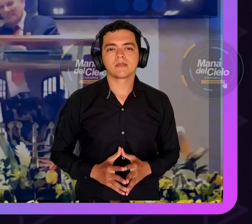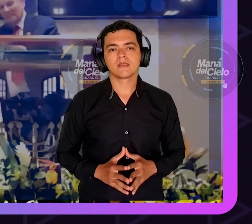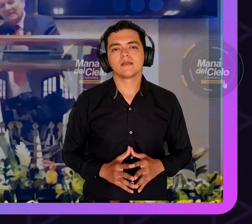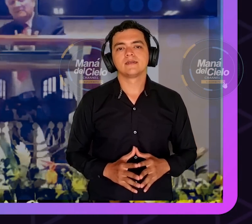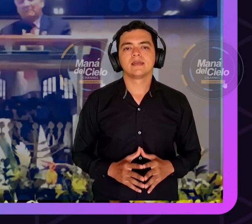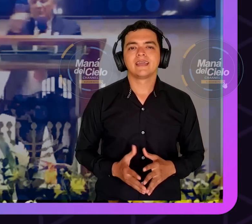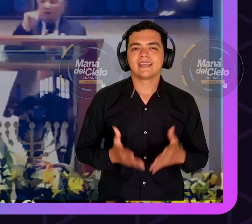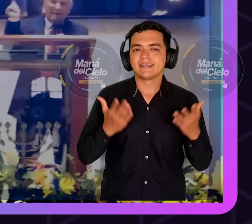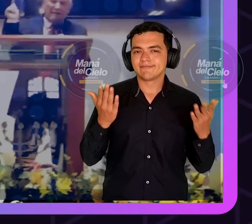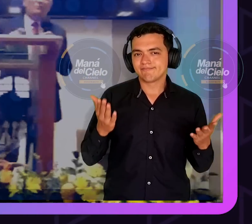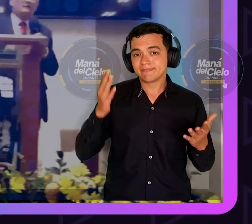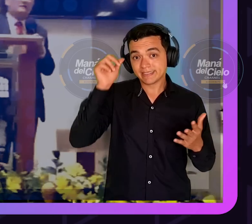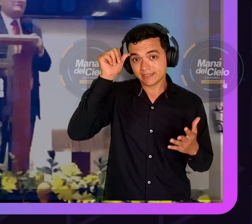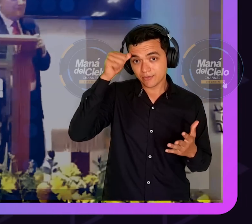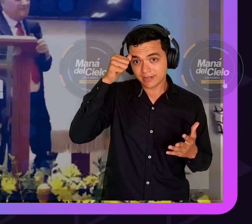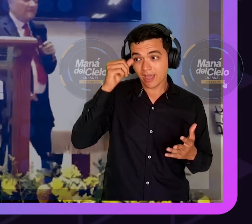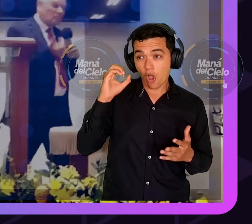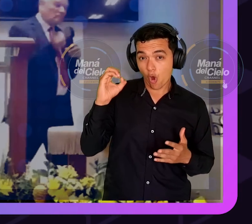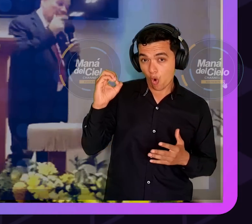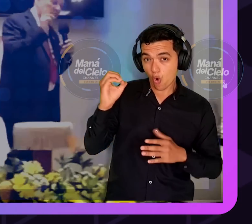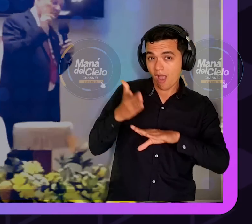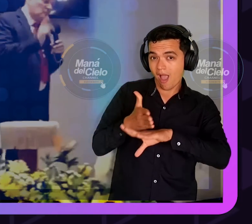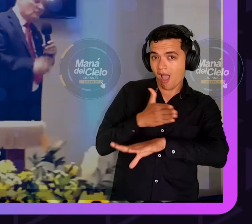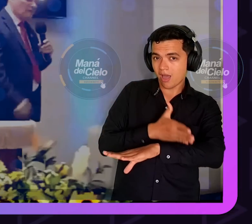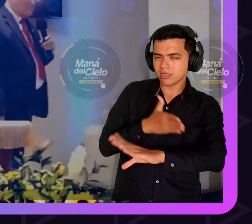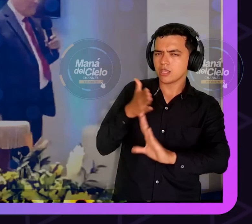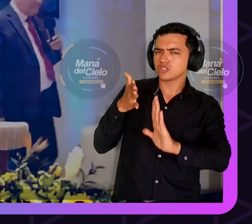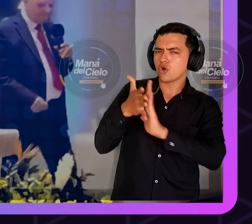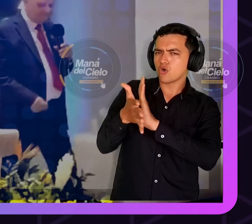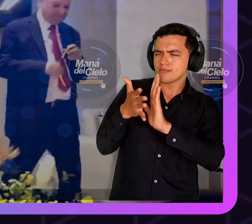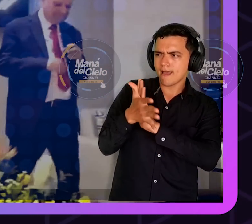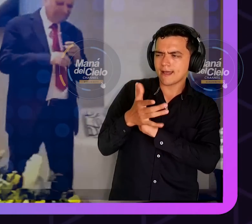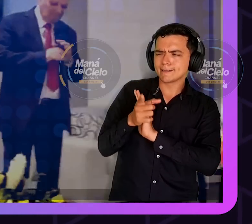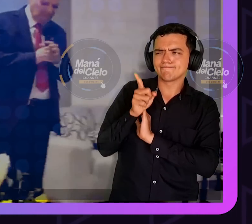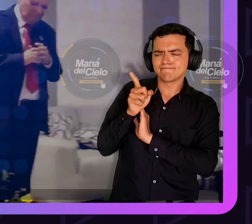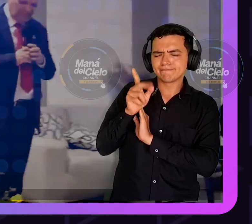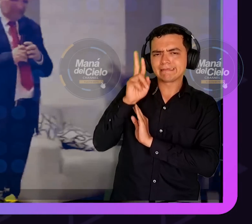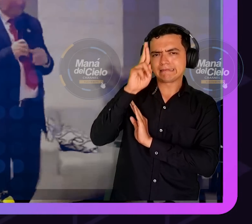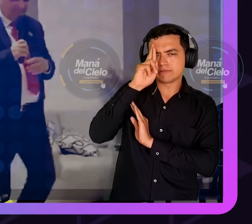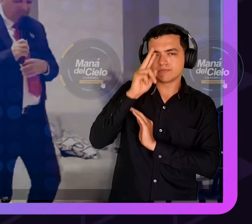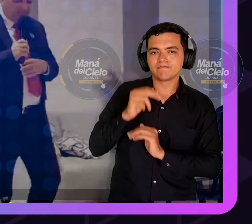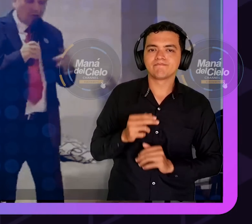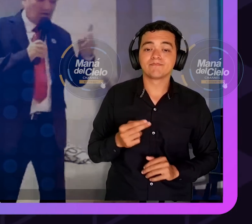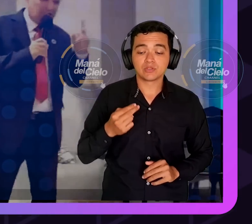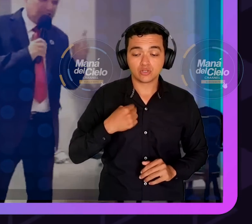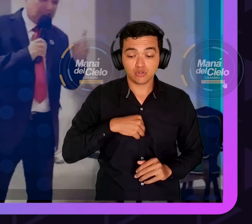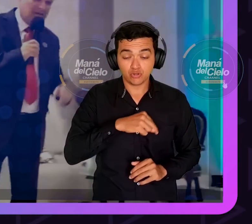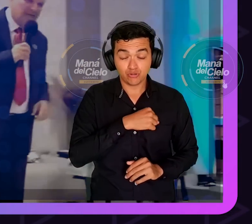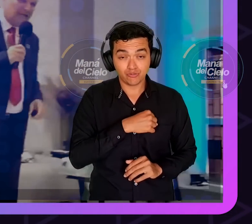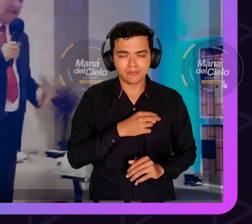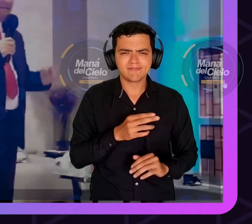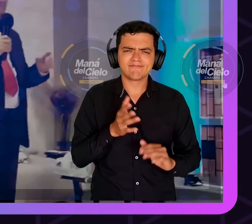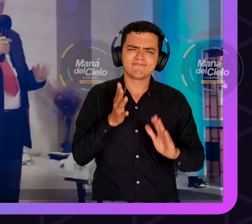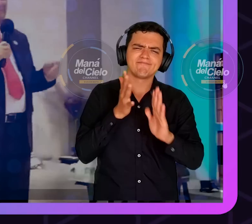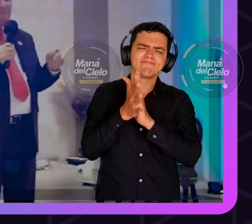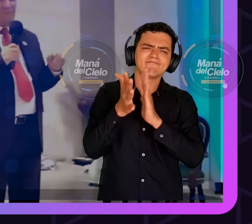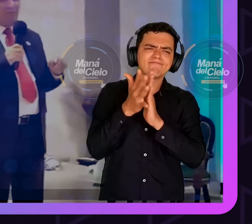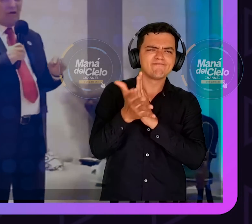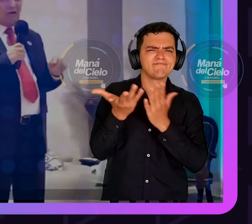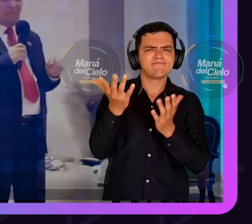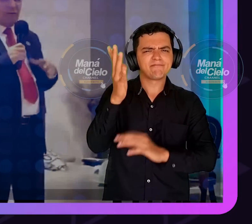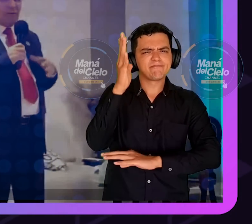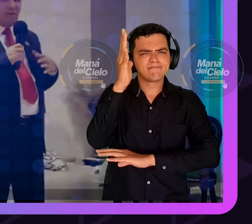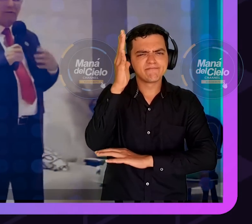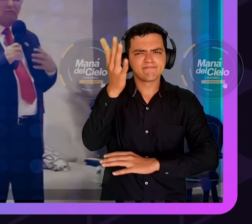Pero hablando de las anécdotas que mencionó el hermano. Por eso es que esta mañana lo que